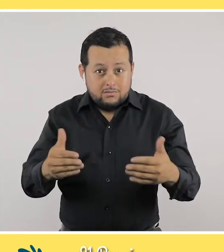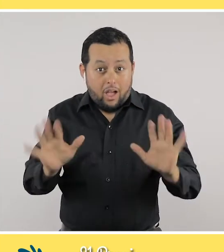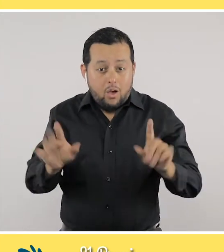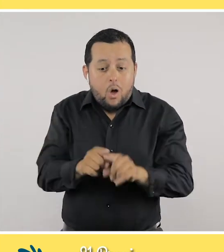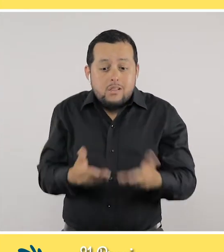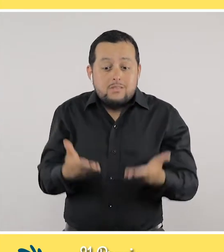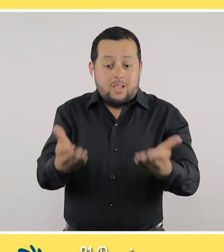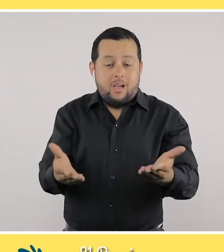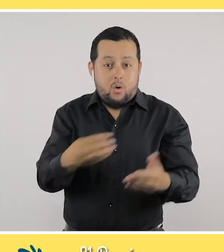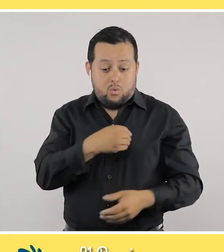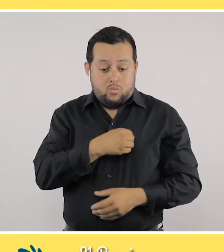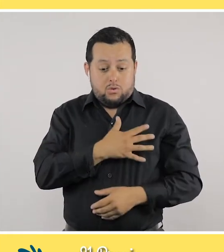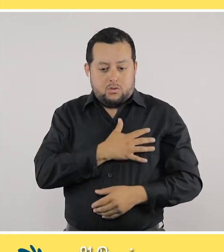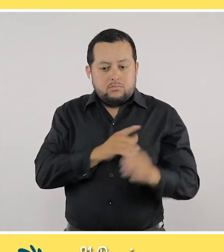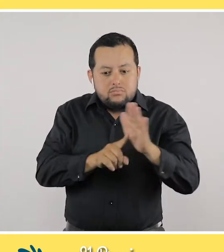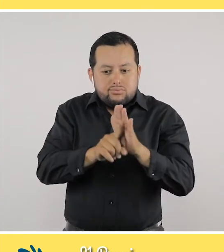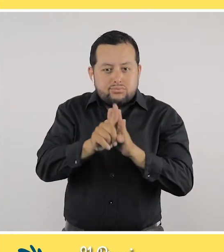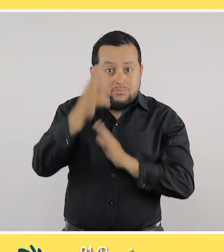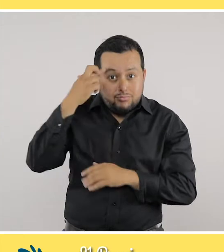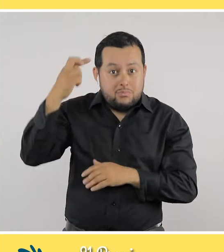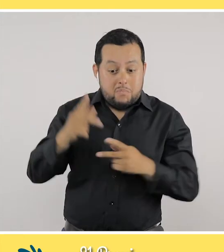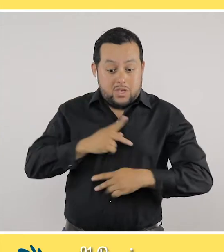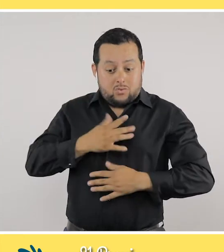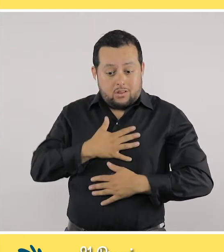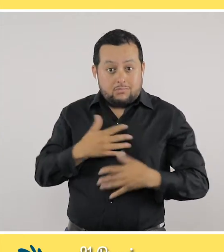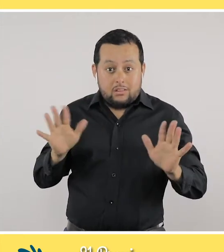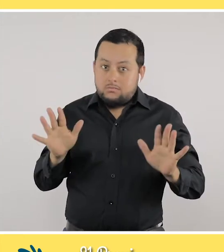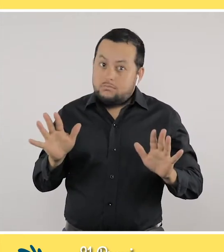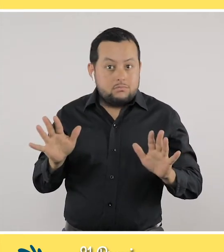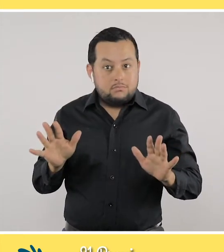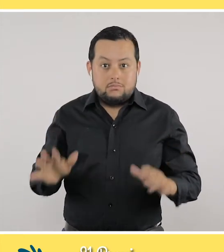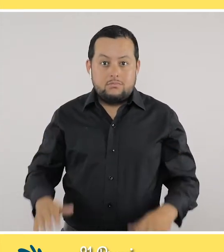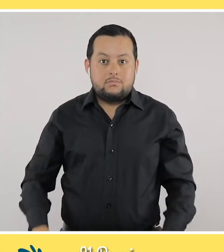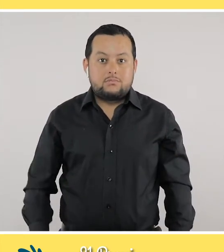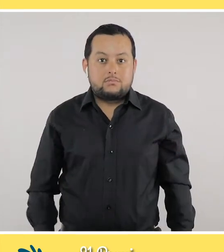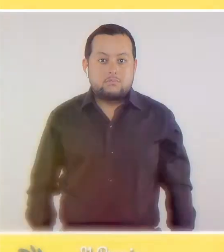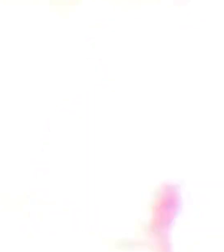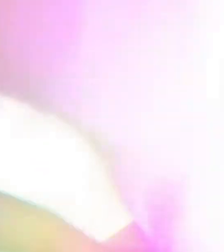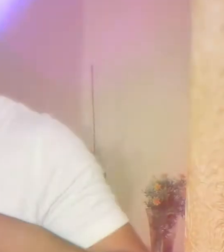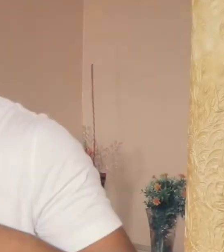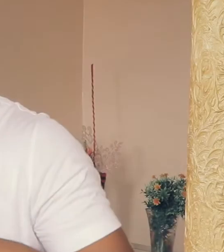discapacidad, no solo es brindarles esa oportunidad de desarrollo profesional y personal.